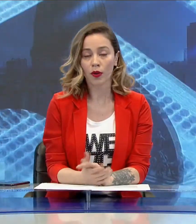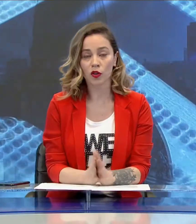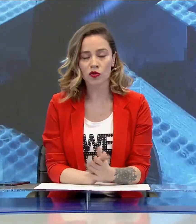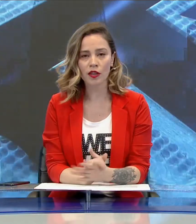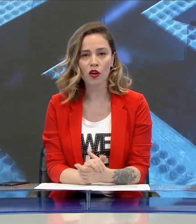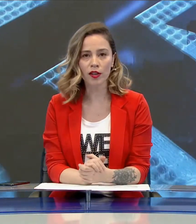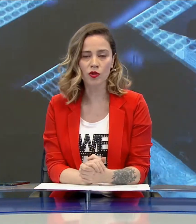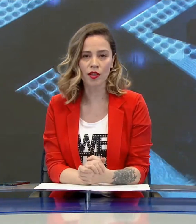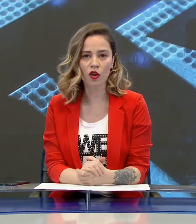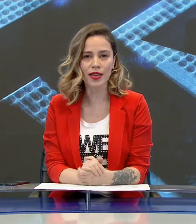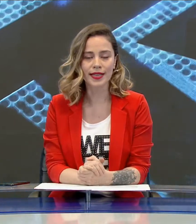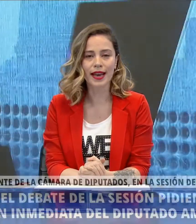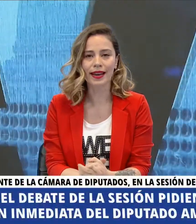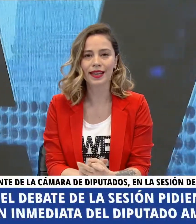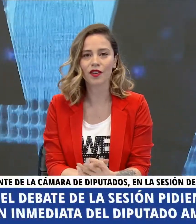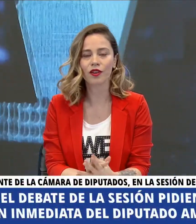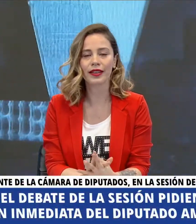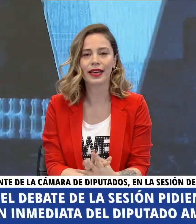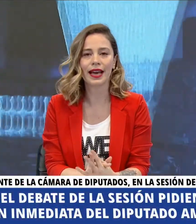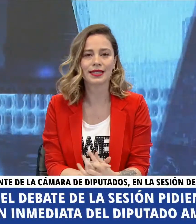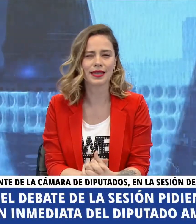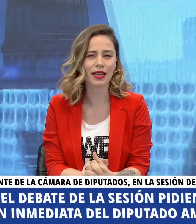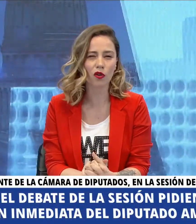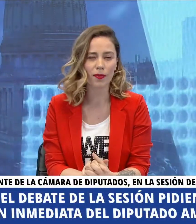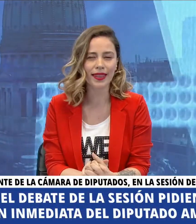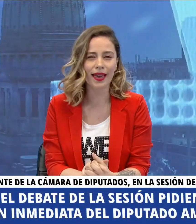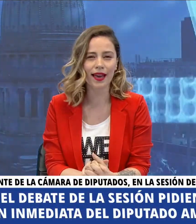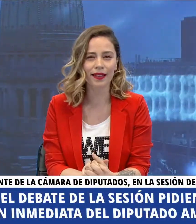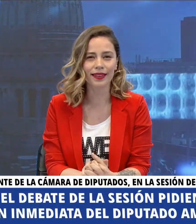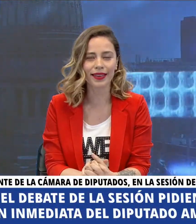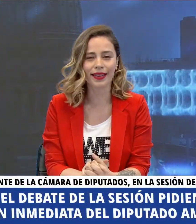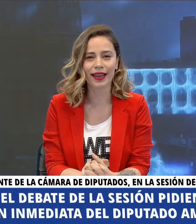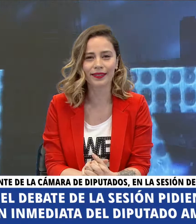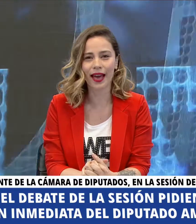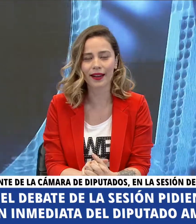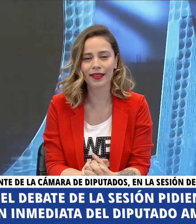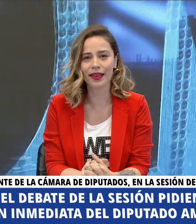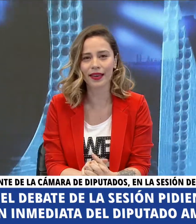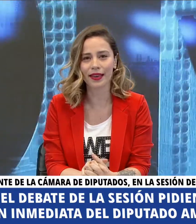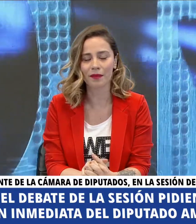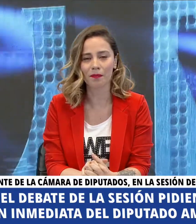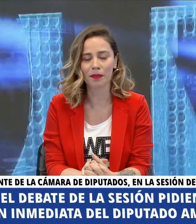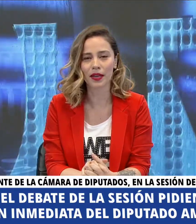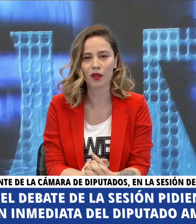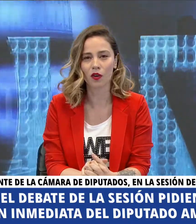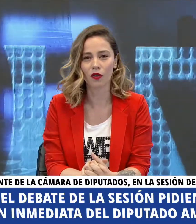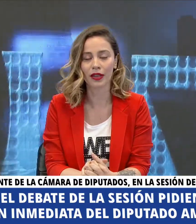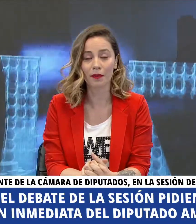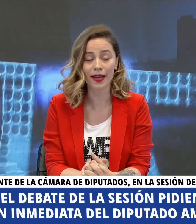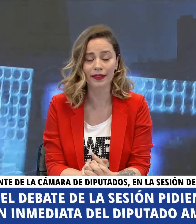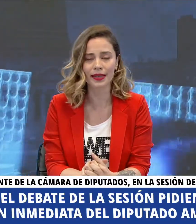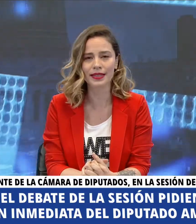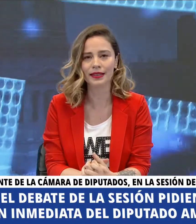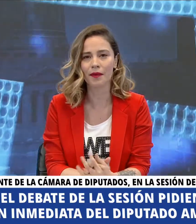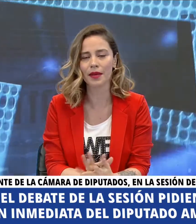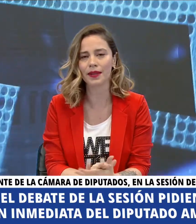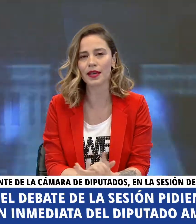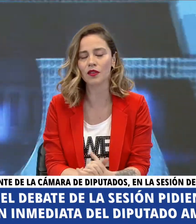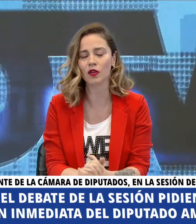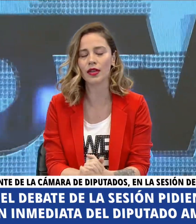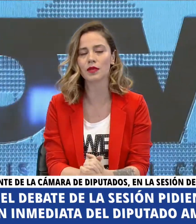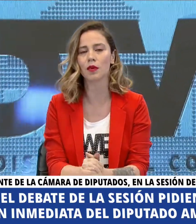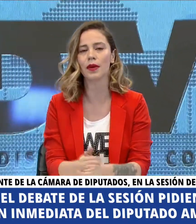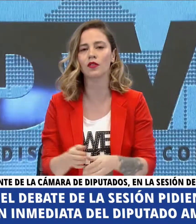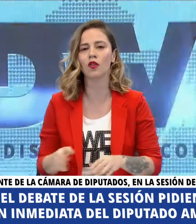Cuando sucedió lo que sucedió ayer alrededor de las 5 y media de la tarde en pleno debate se estaba